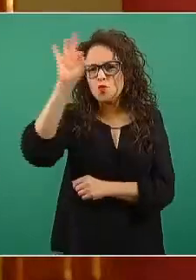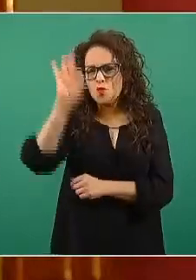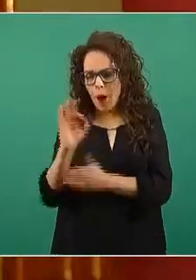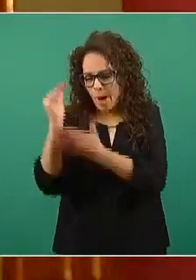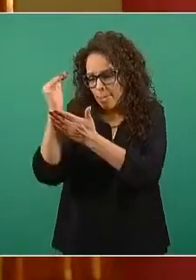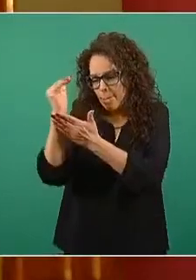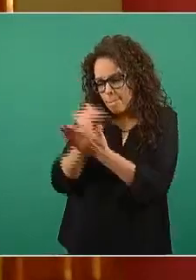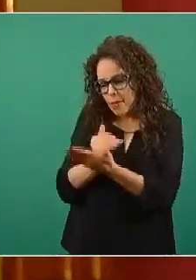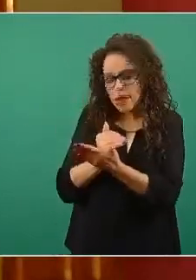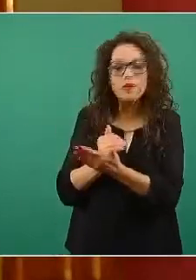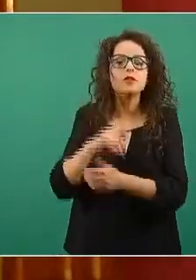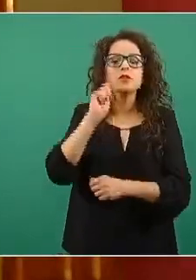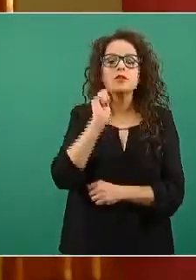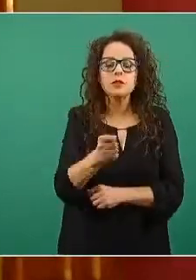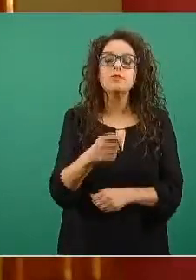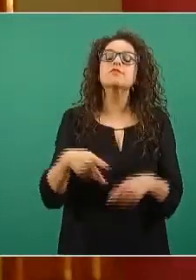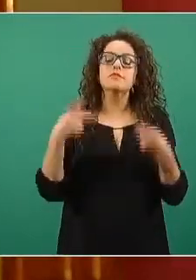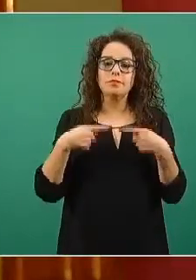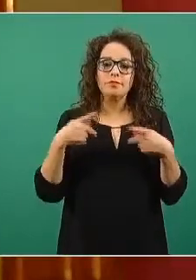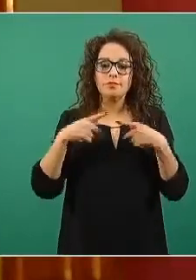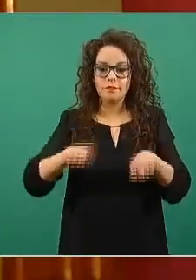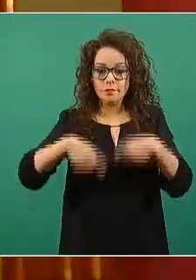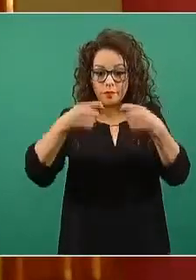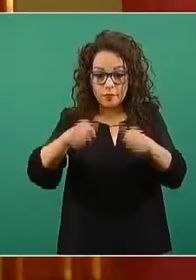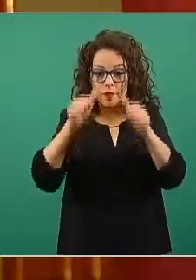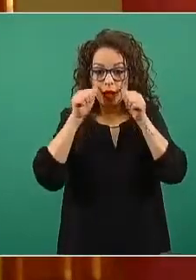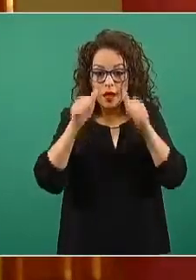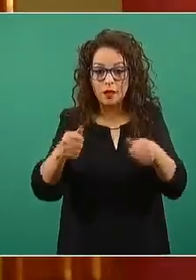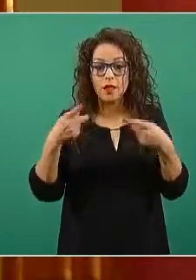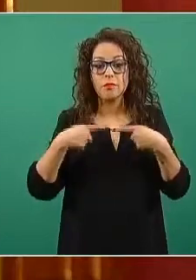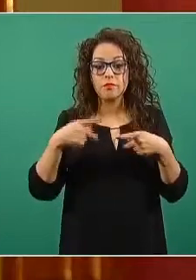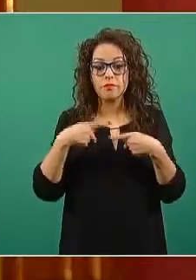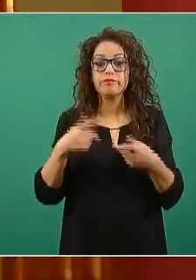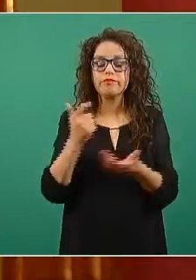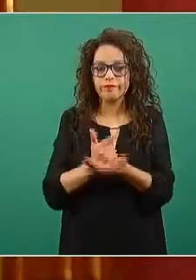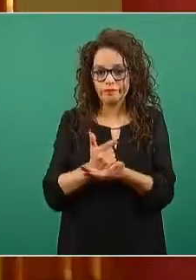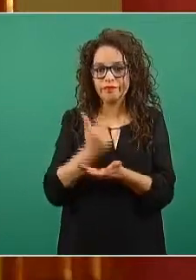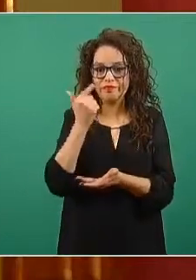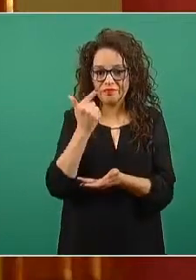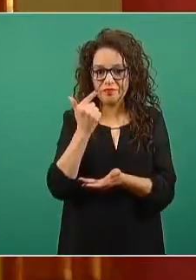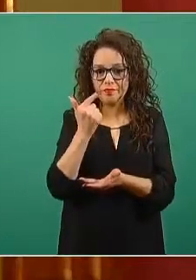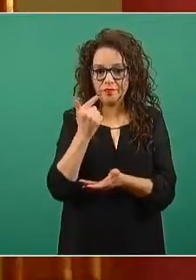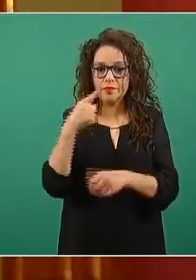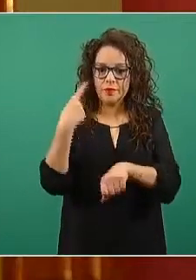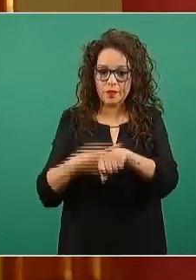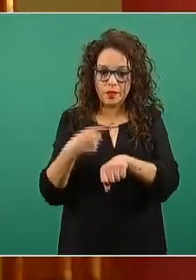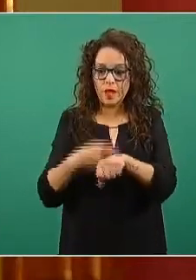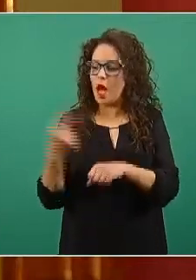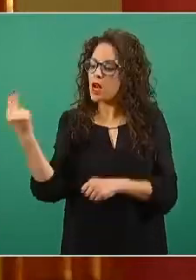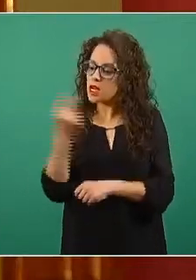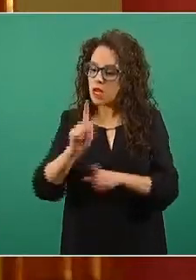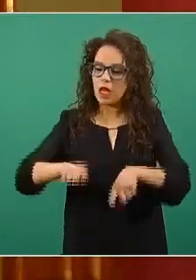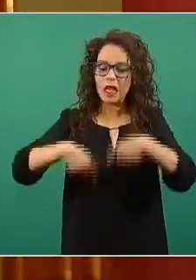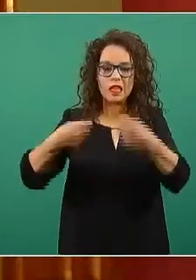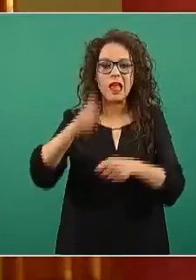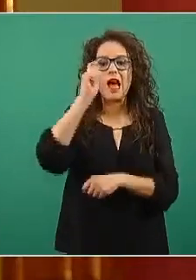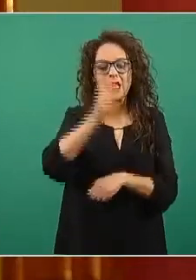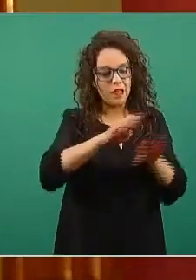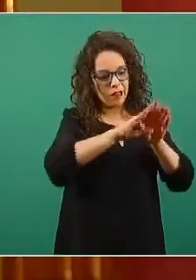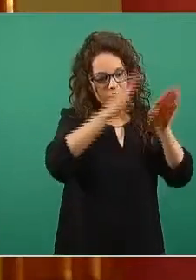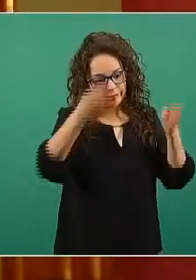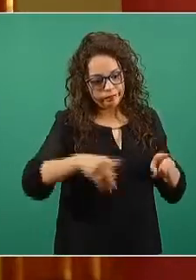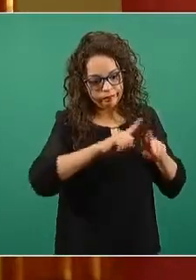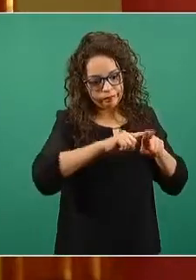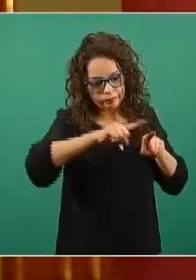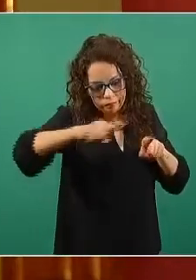que requieren atención del paciente críticamente enfermo, son las personas que requieren soporte ventilatorio para proteger a